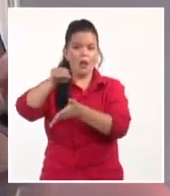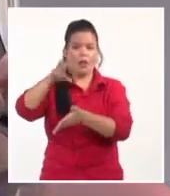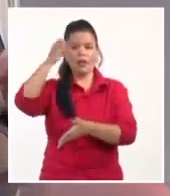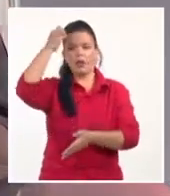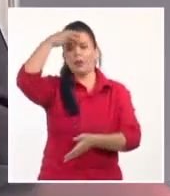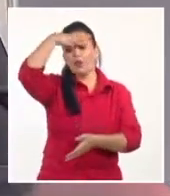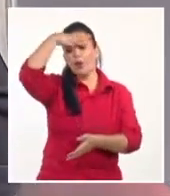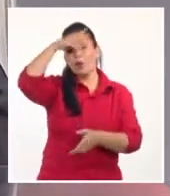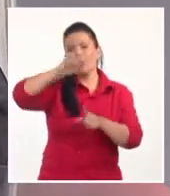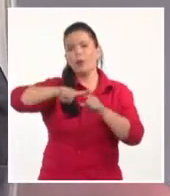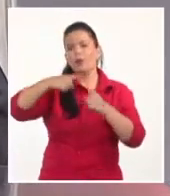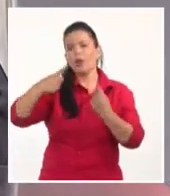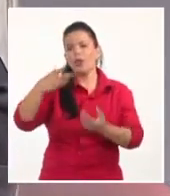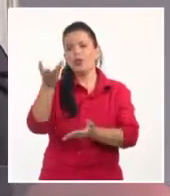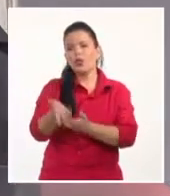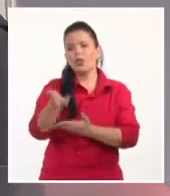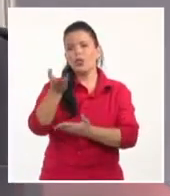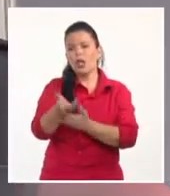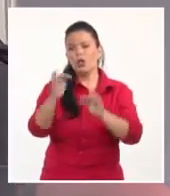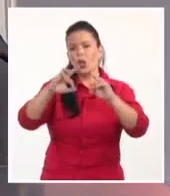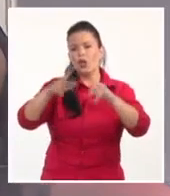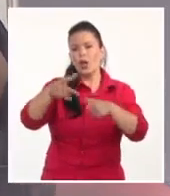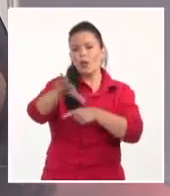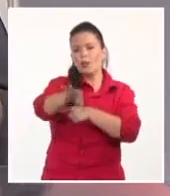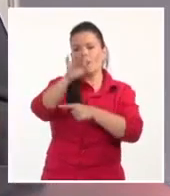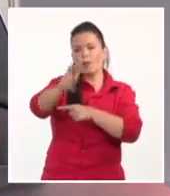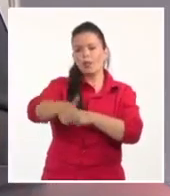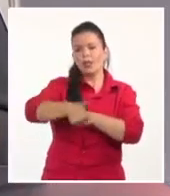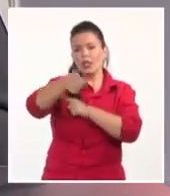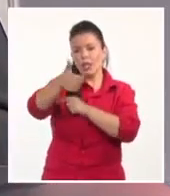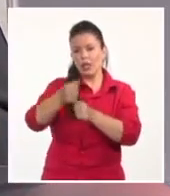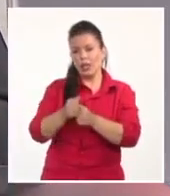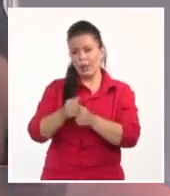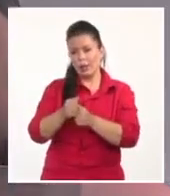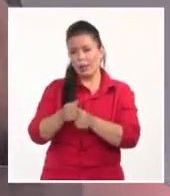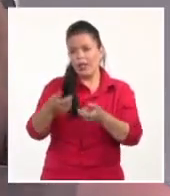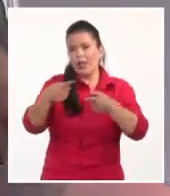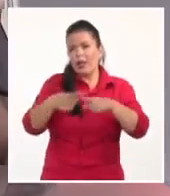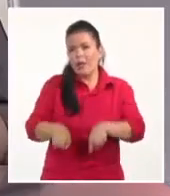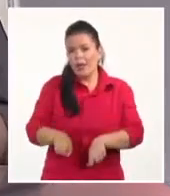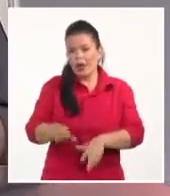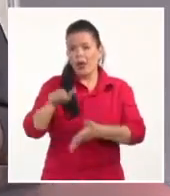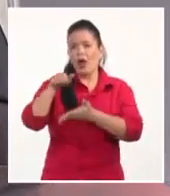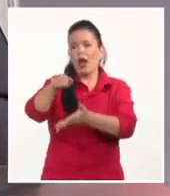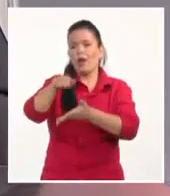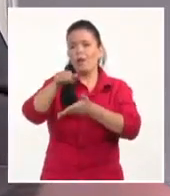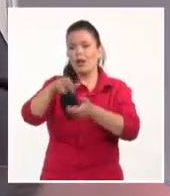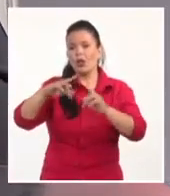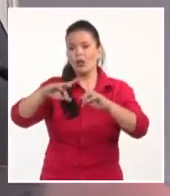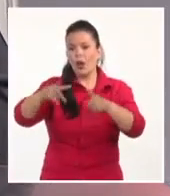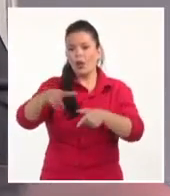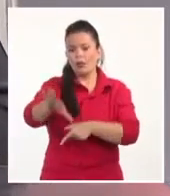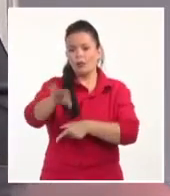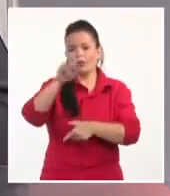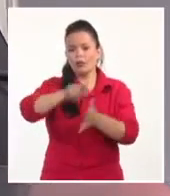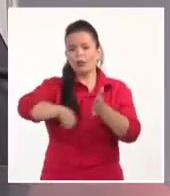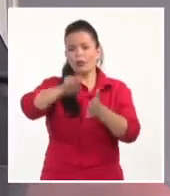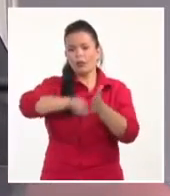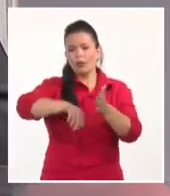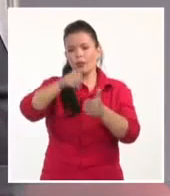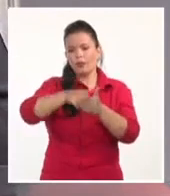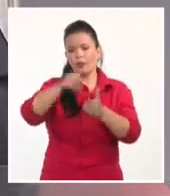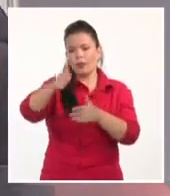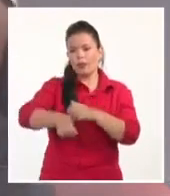Trump ganó la presidencia en el 2016, pero la campaña de Donald Trump para la reelección, o la campaña de Donald Trump se considera como una campaña